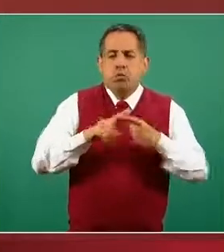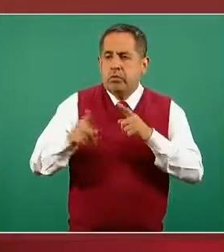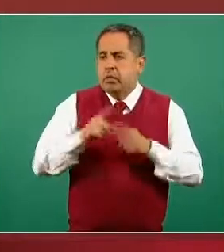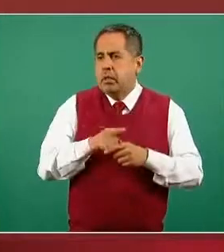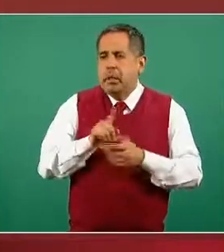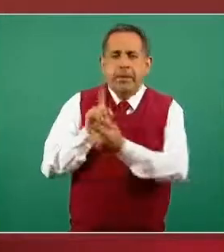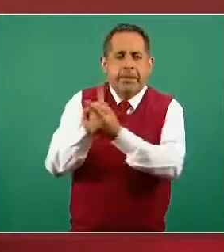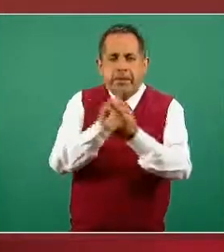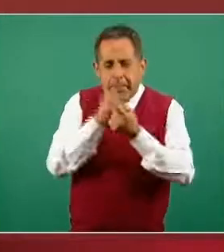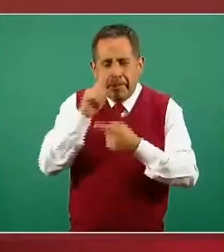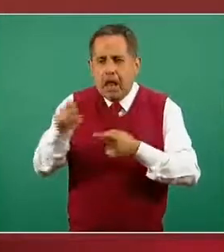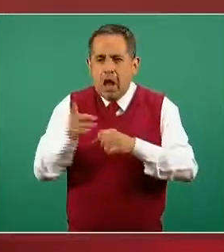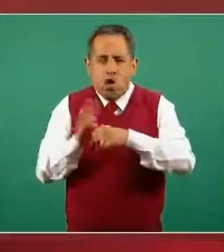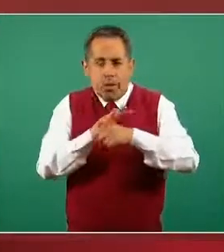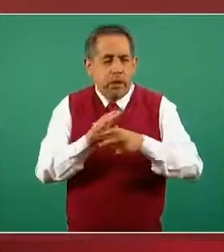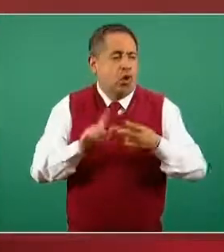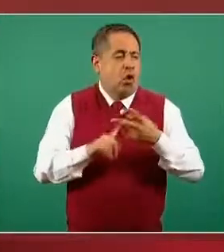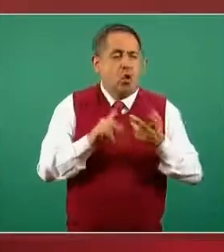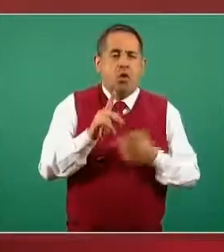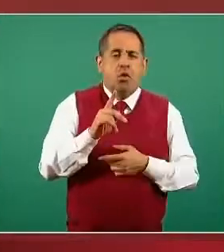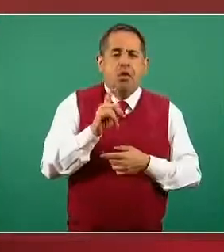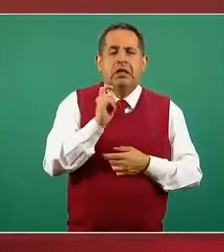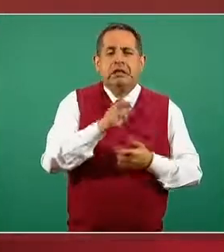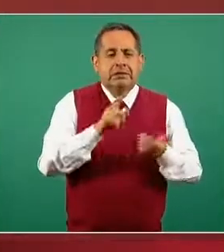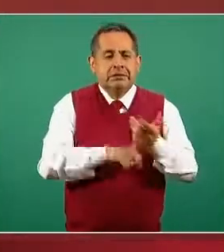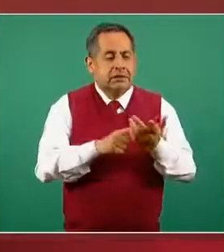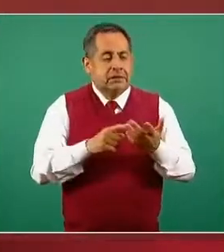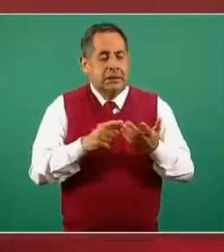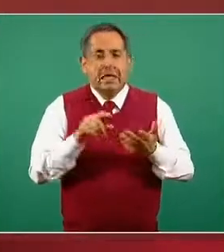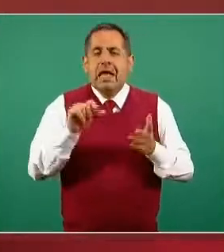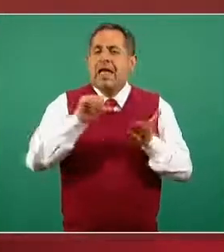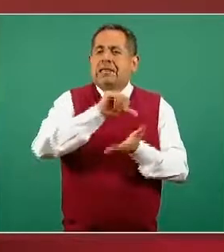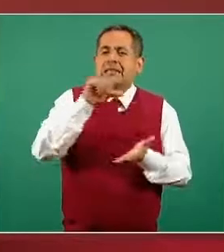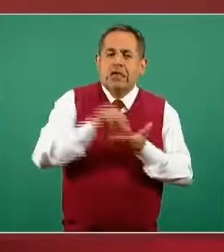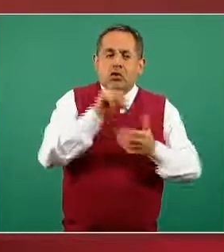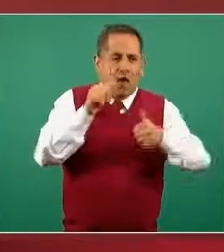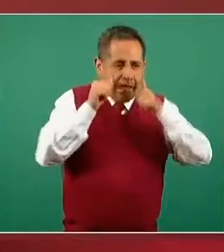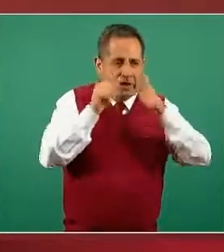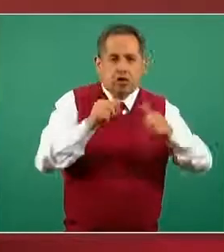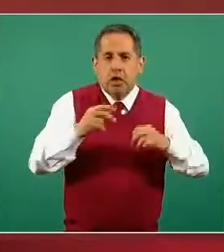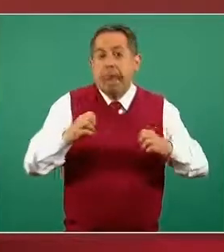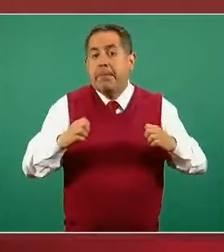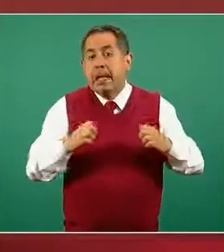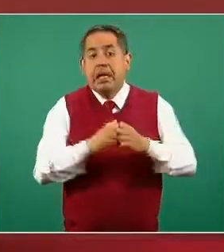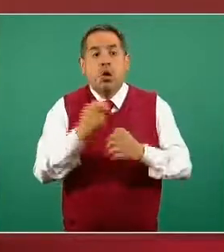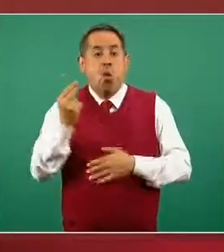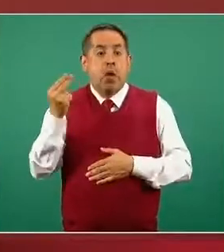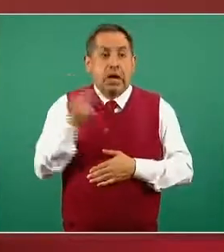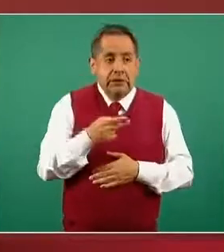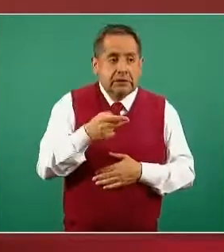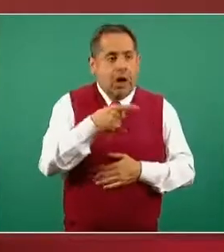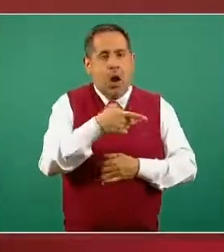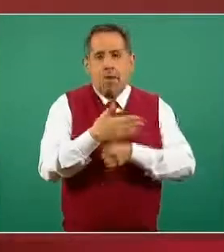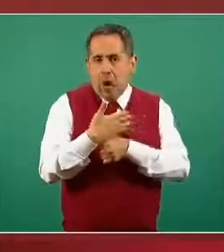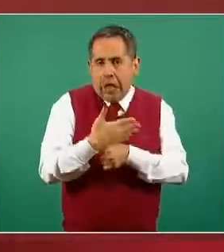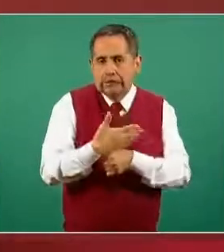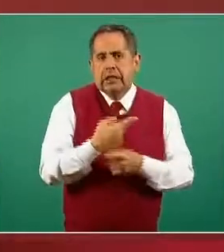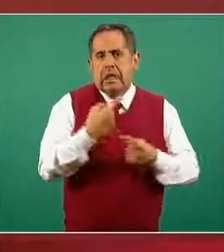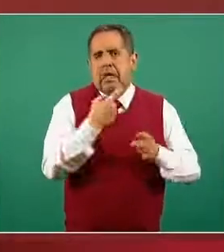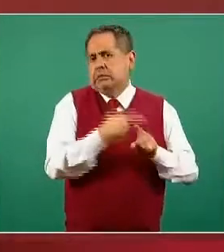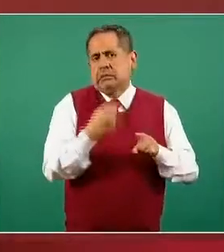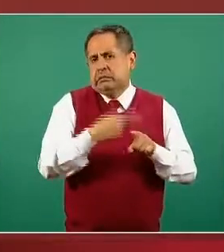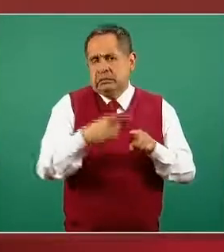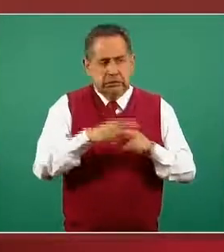atención prehospitalaria COVID, incluyendo al personal de centros reguladores de urgencias médicas, de ambulancias y en general de la